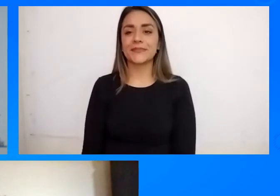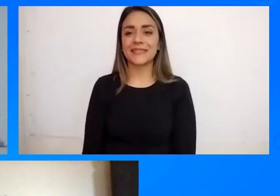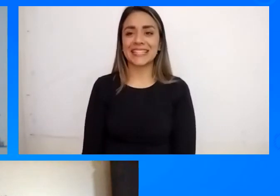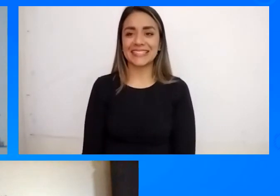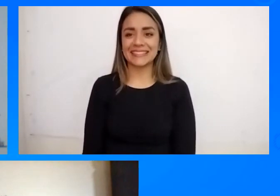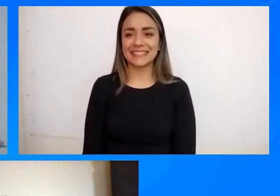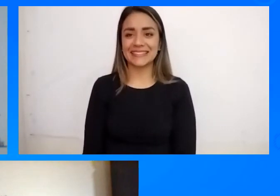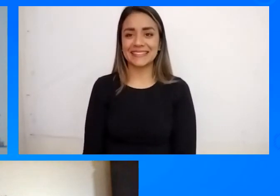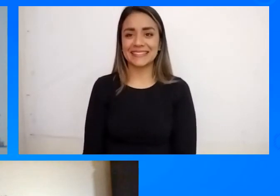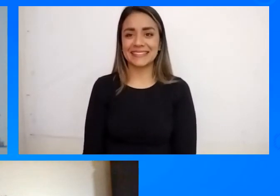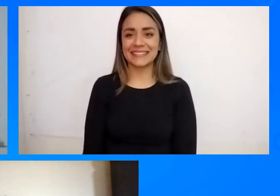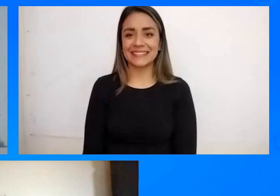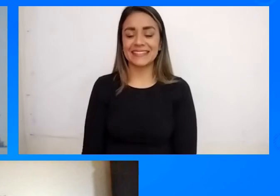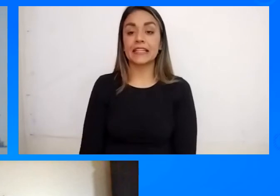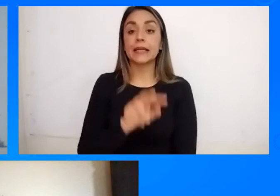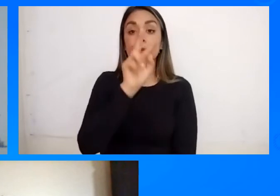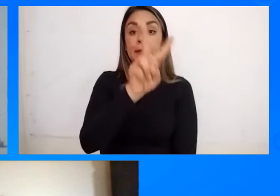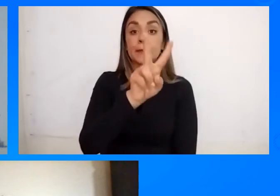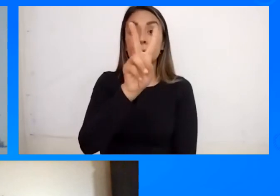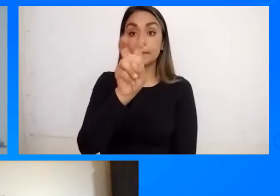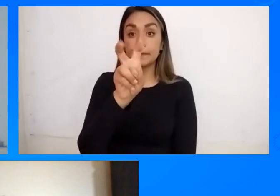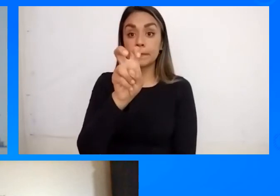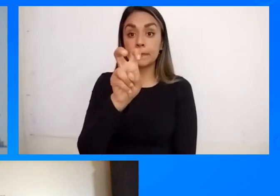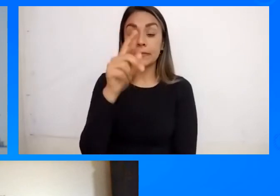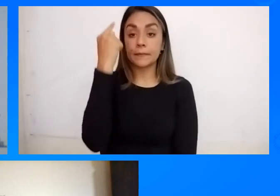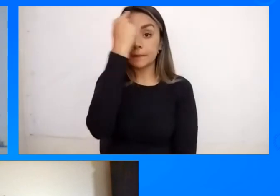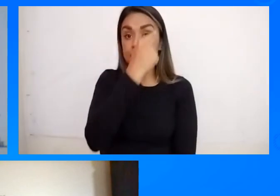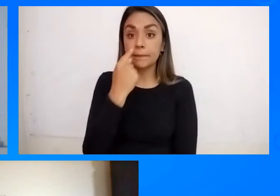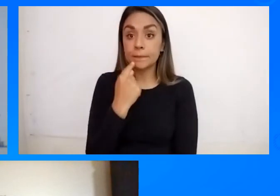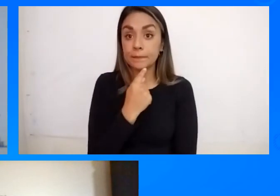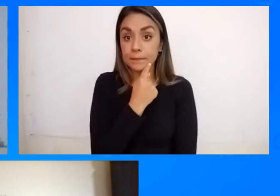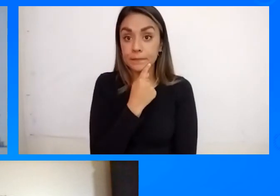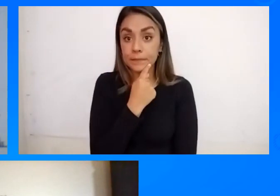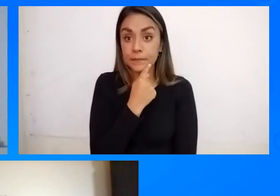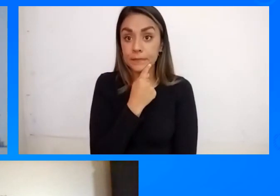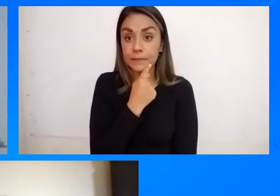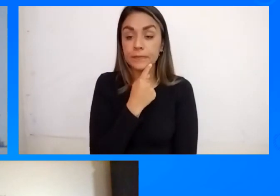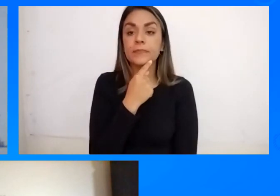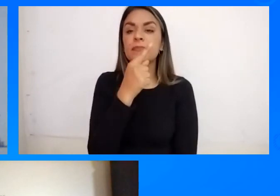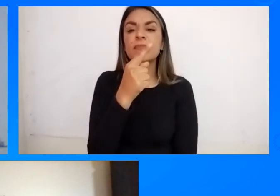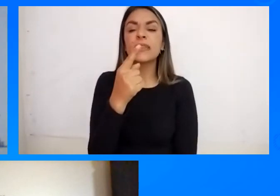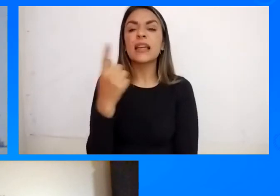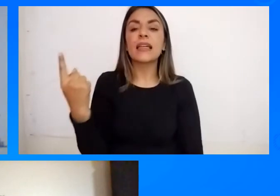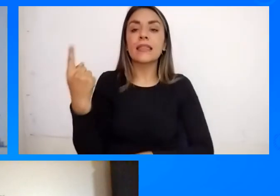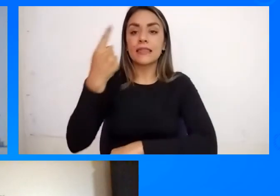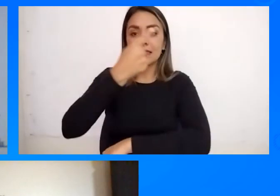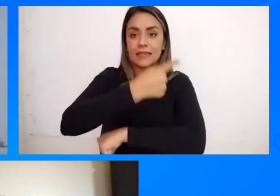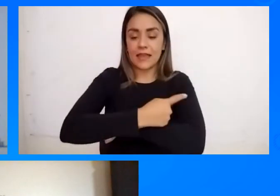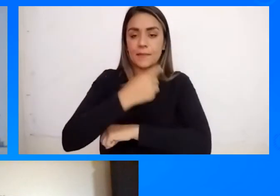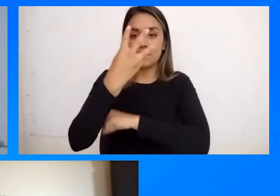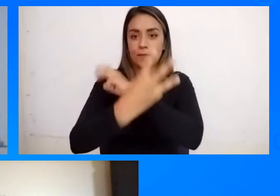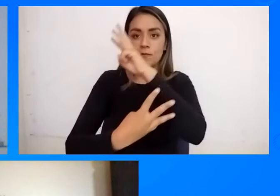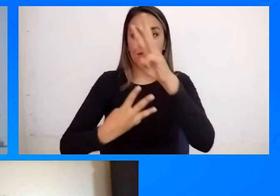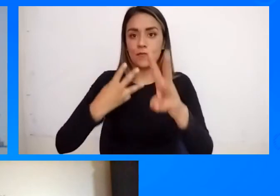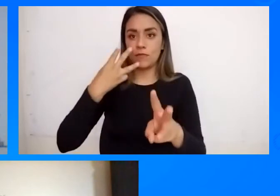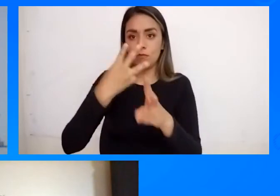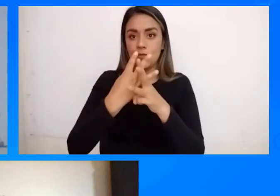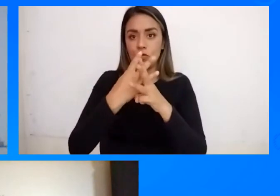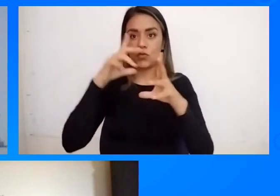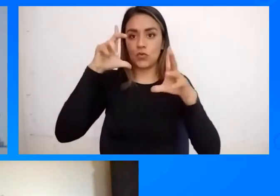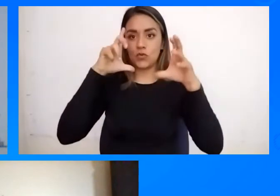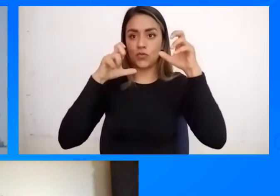El 27 de septiembre Es el día Mundial Del turismo